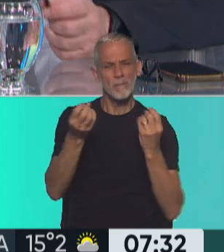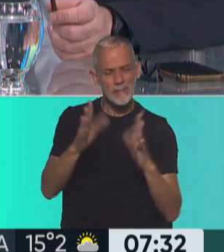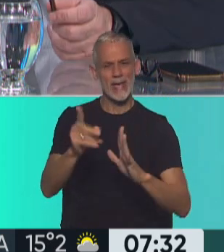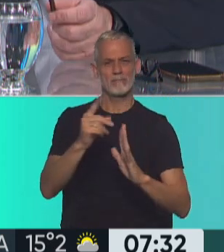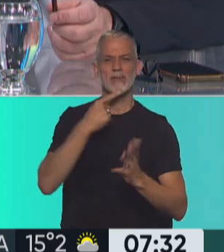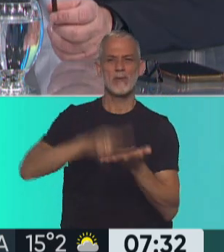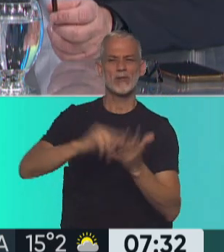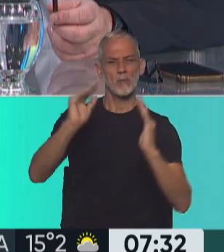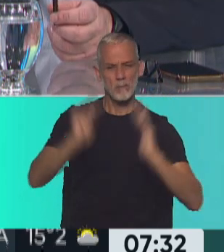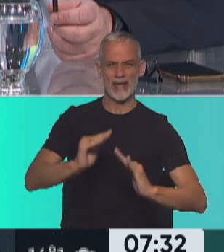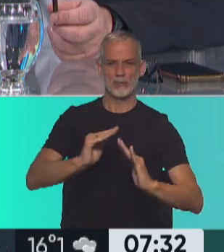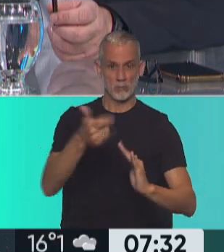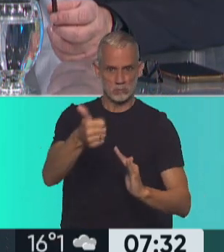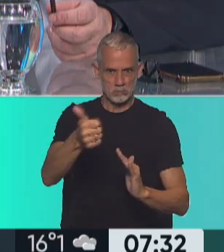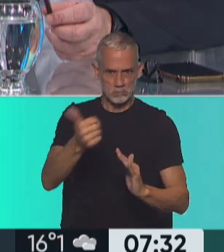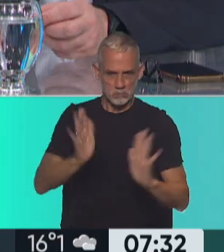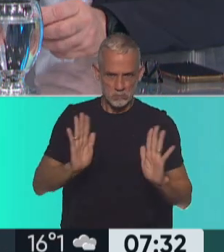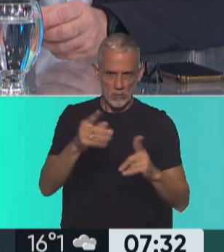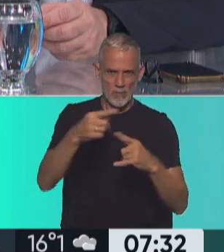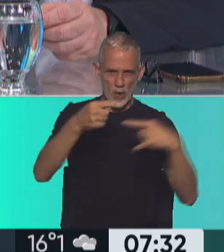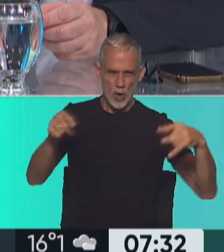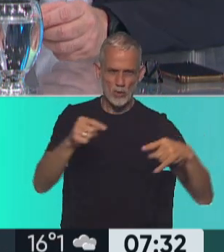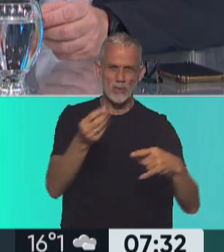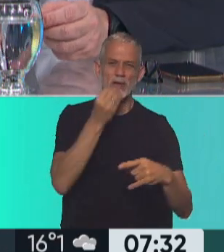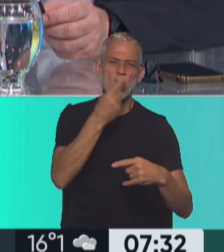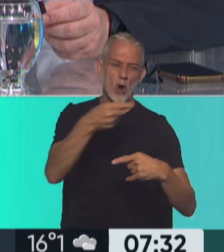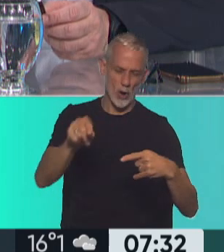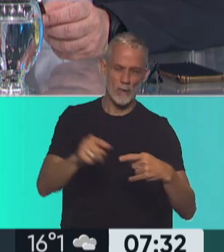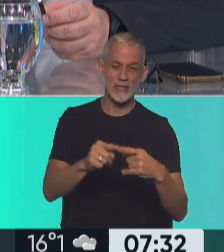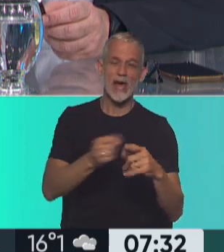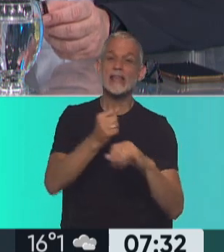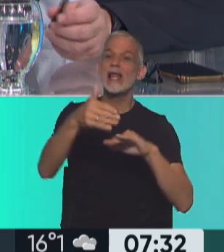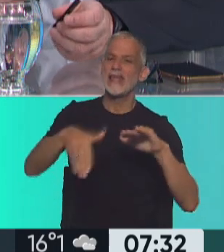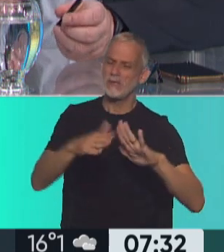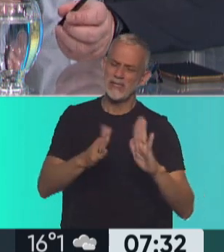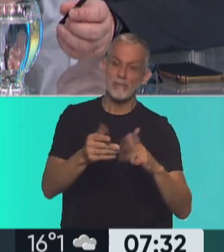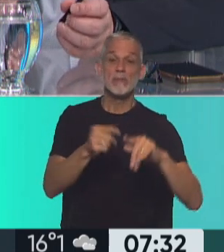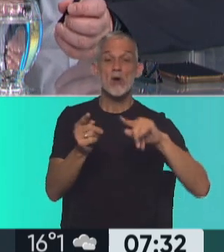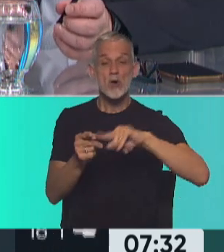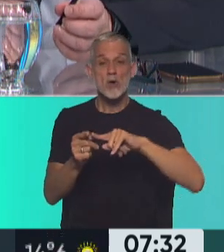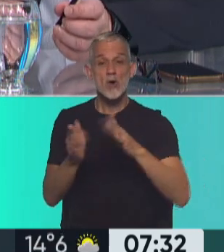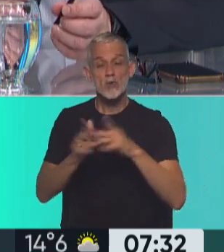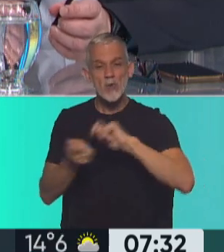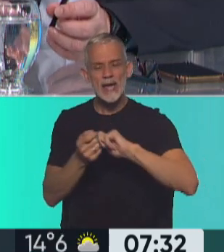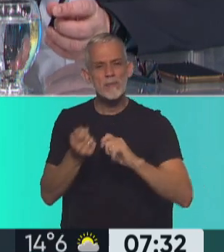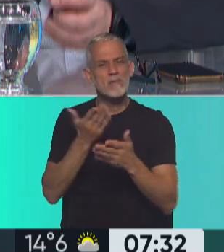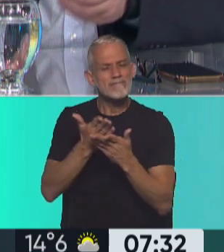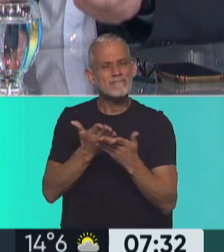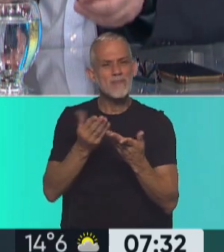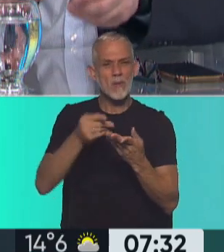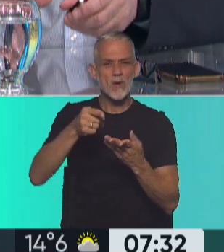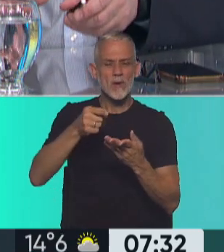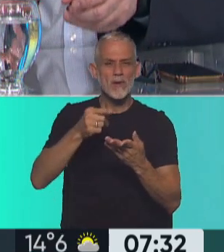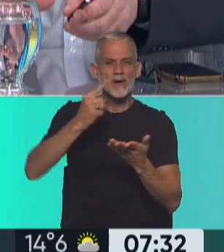bajar lo que tiene que ver con el IVA en los productos de la canasta básica, hasta un límite. Pero lo que ellos plantean es que